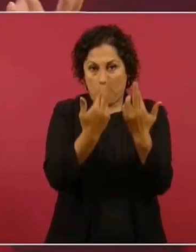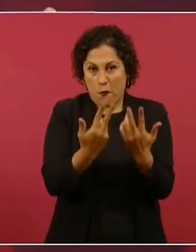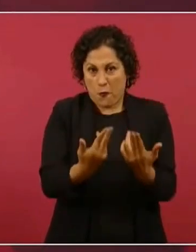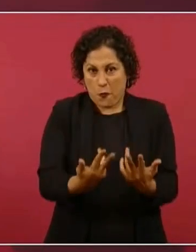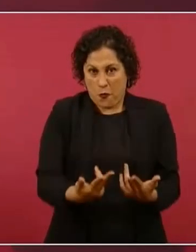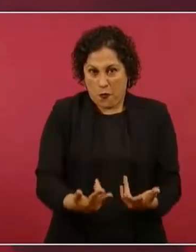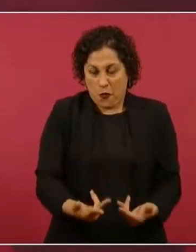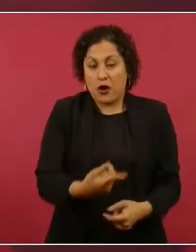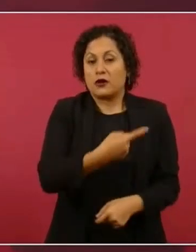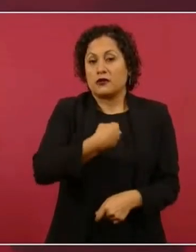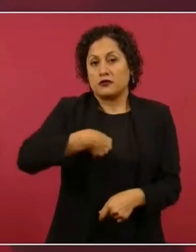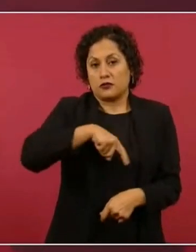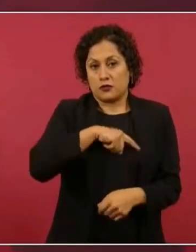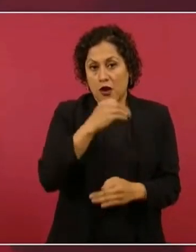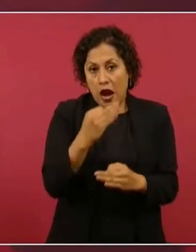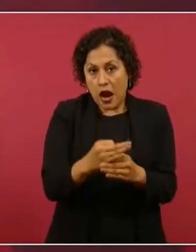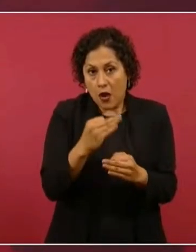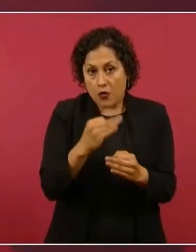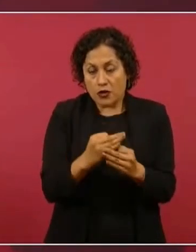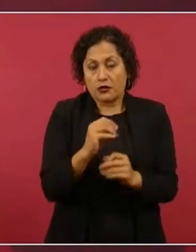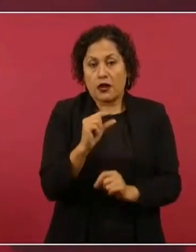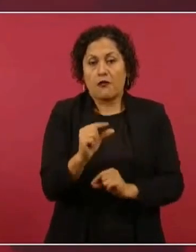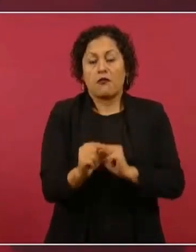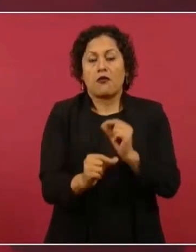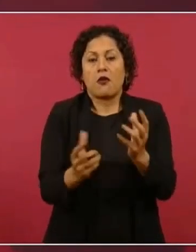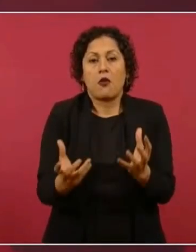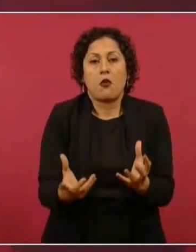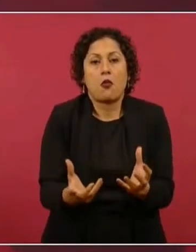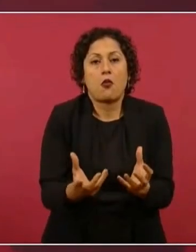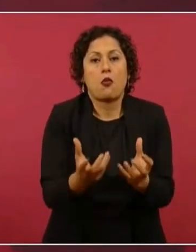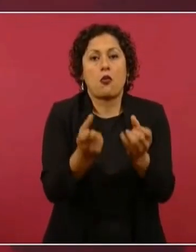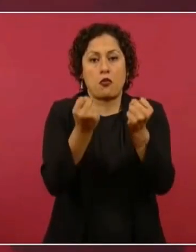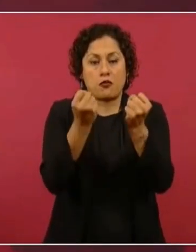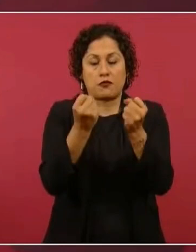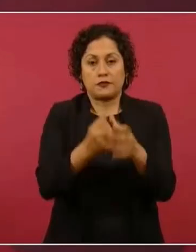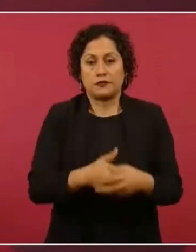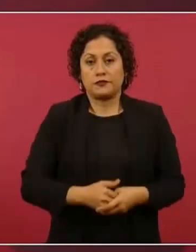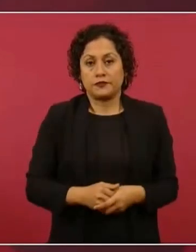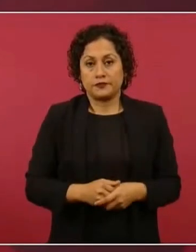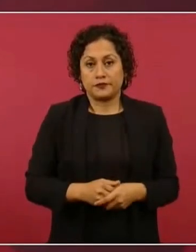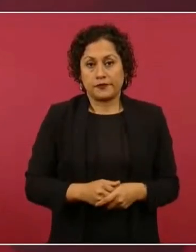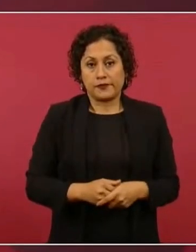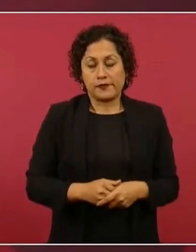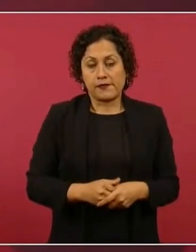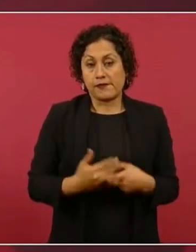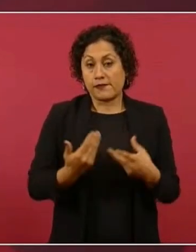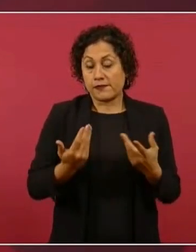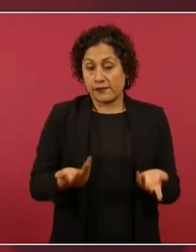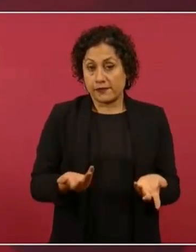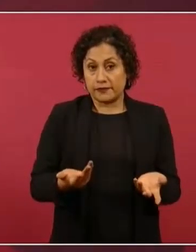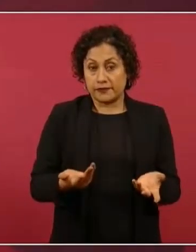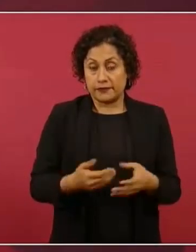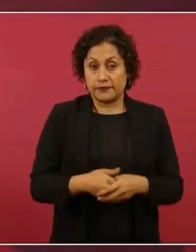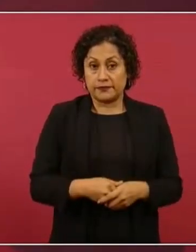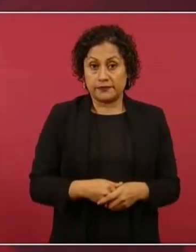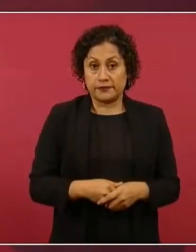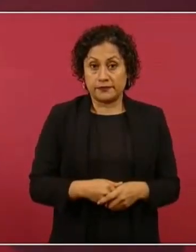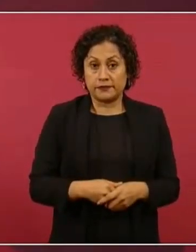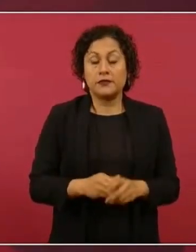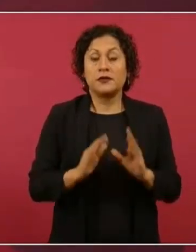levantando. Y, pues, se están